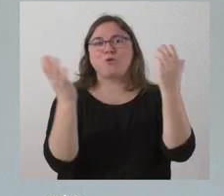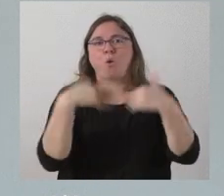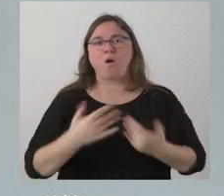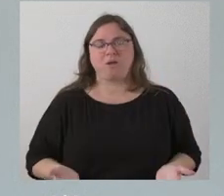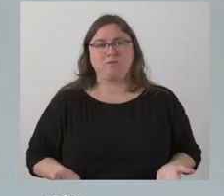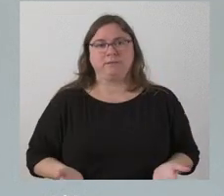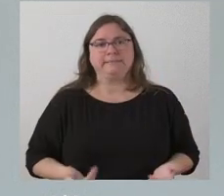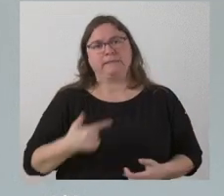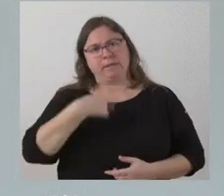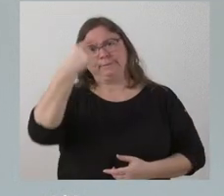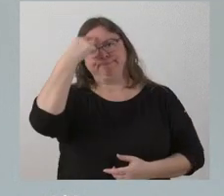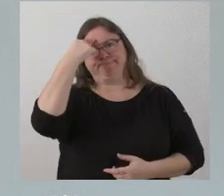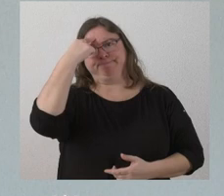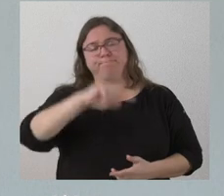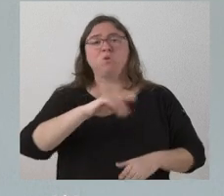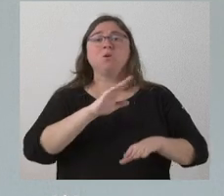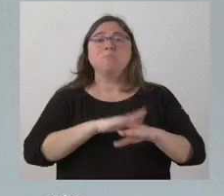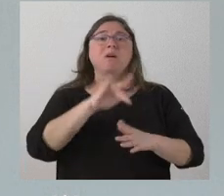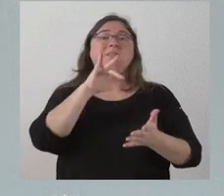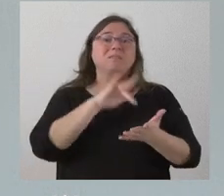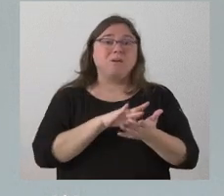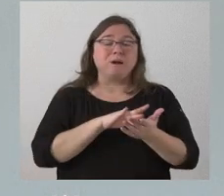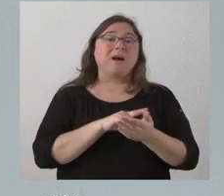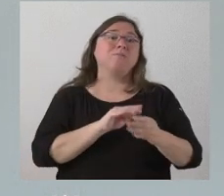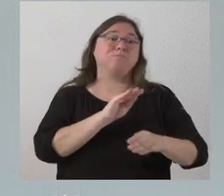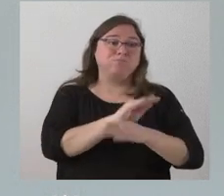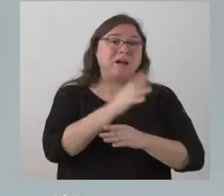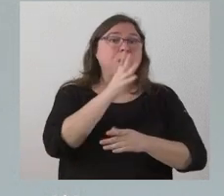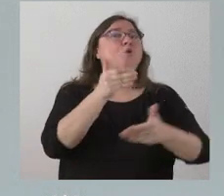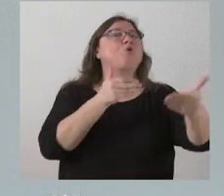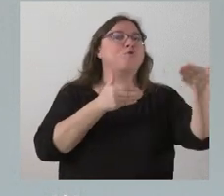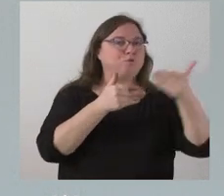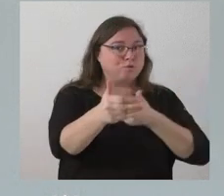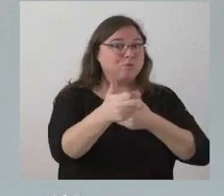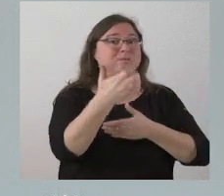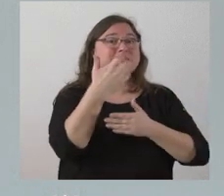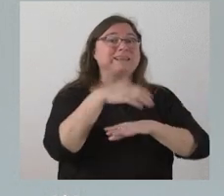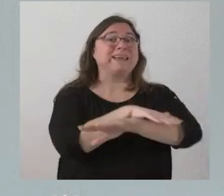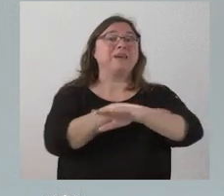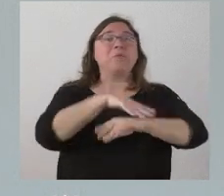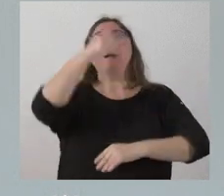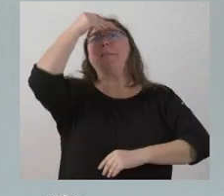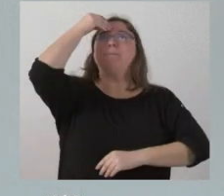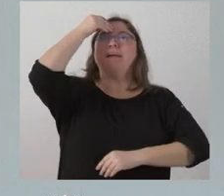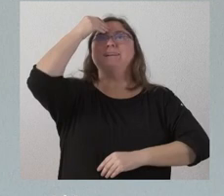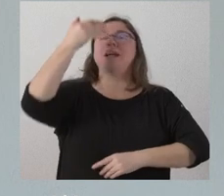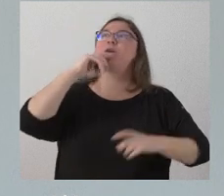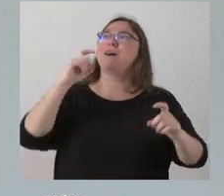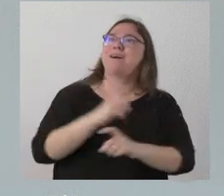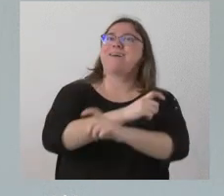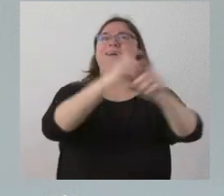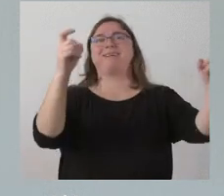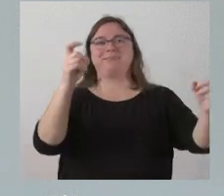digno de tenerse en cuenta a la hora de dotarlo ahora, pero también en el futuro, cuando el Gobierno piense en hacer anuncios aislados o